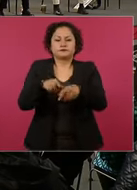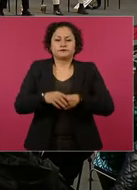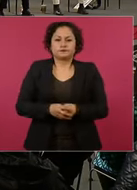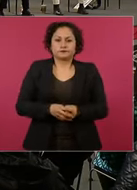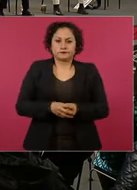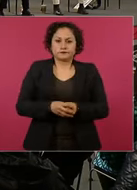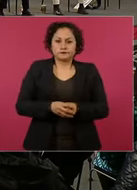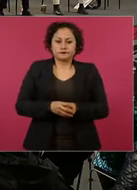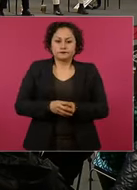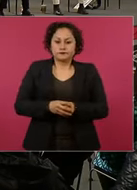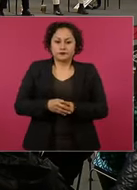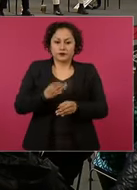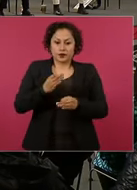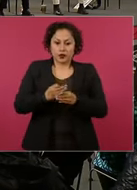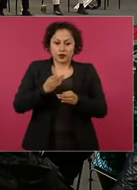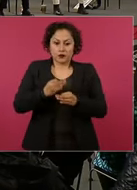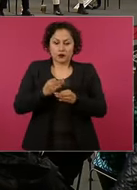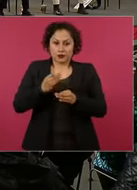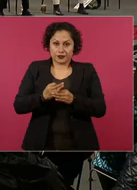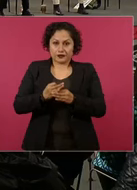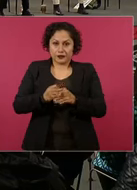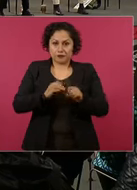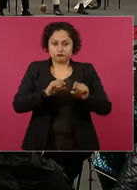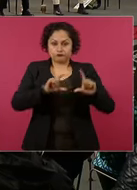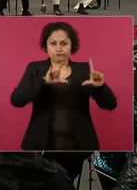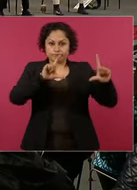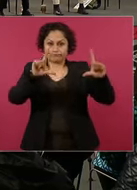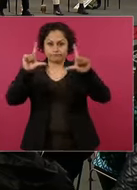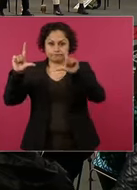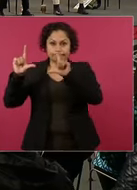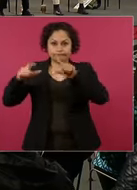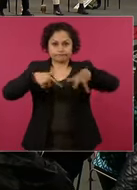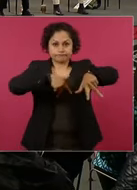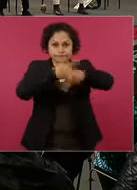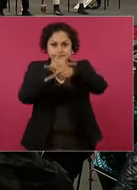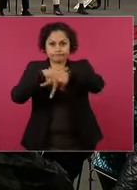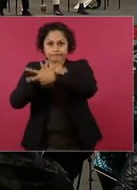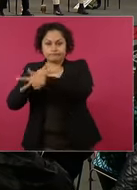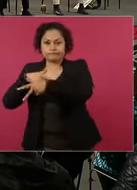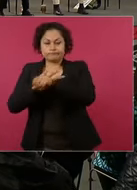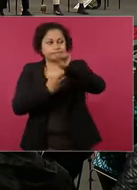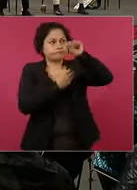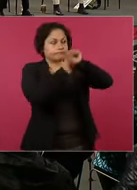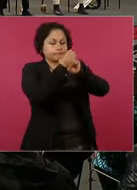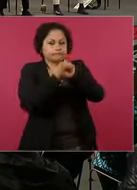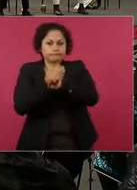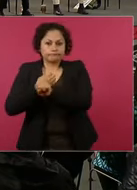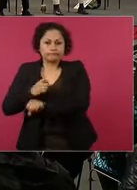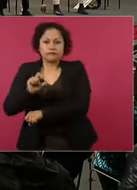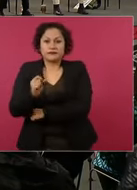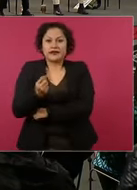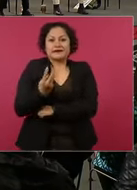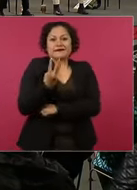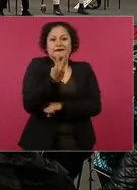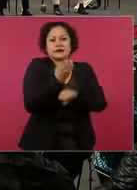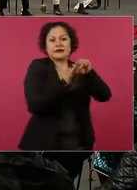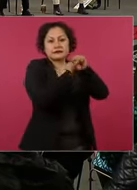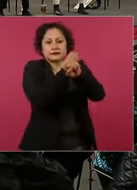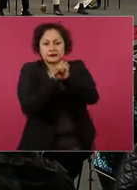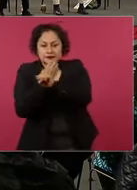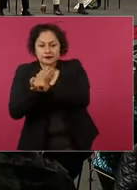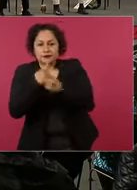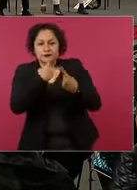conectados los 23 estados federalizados y están llevándose a cabo estos